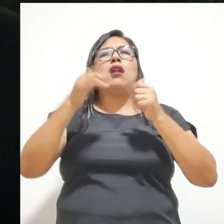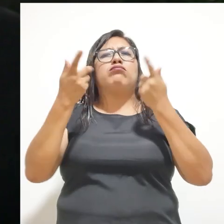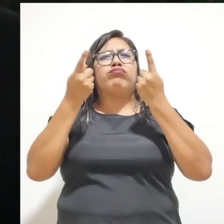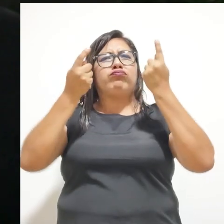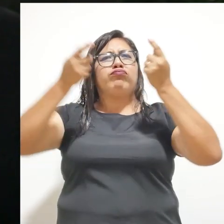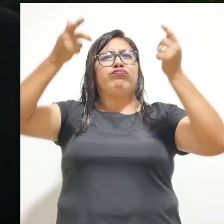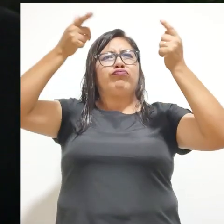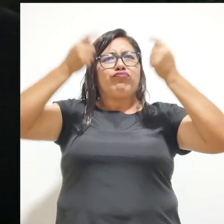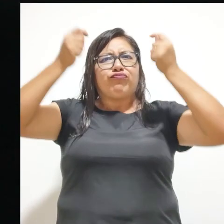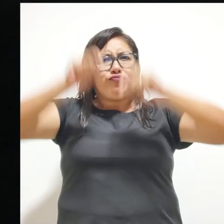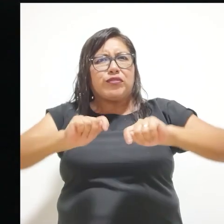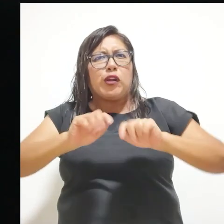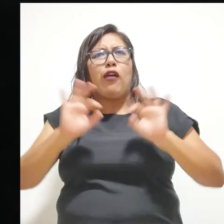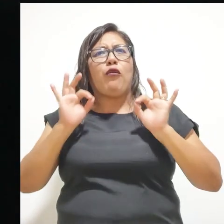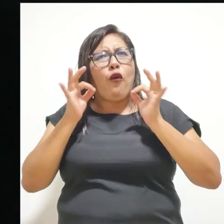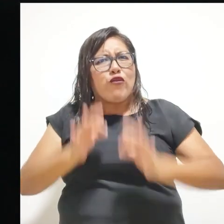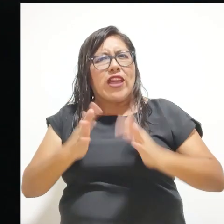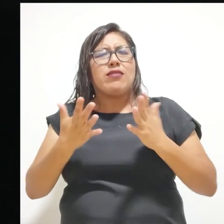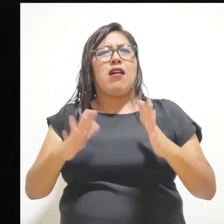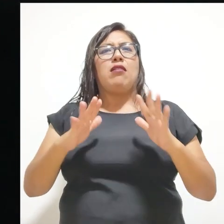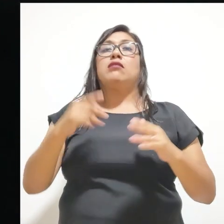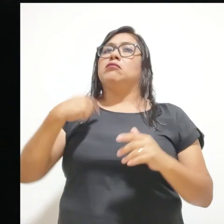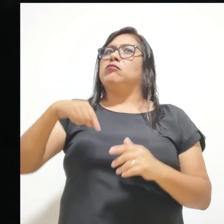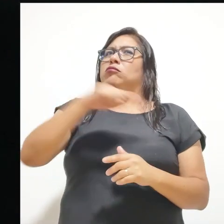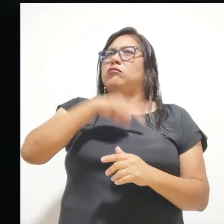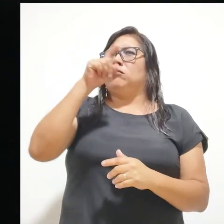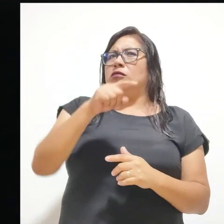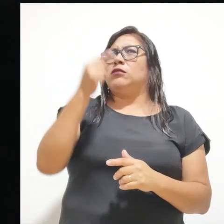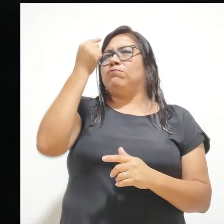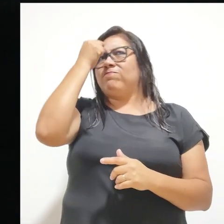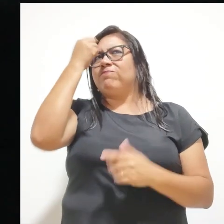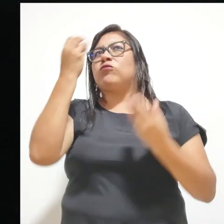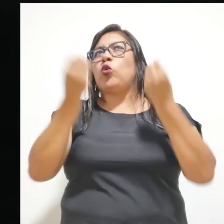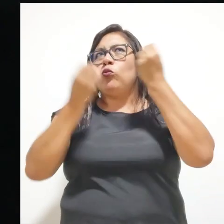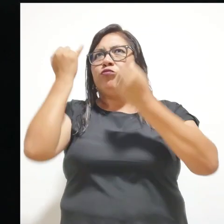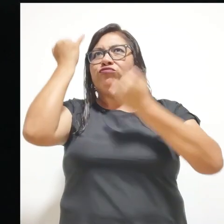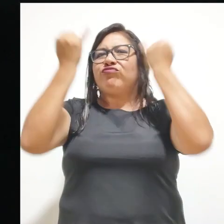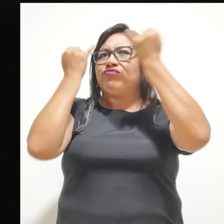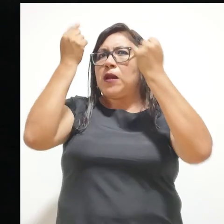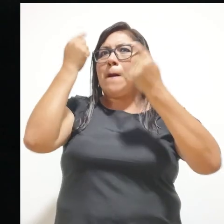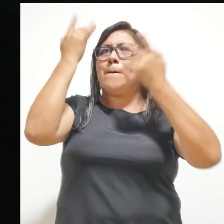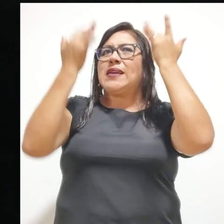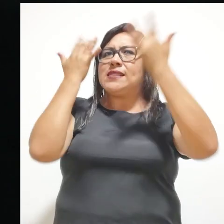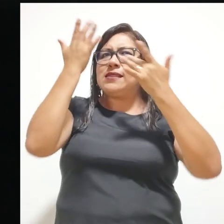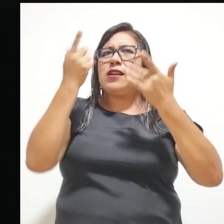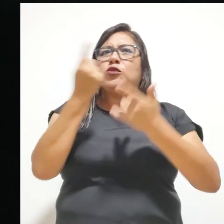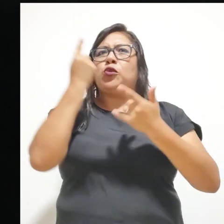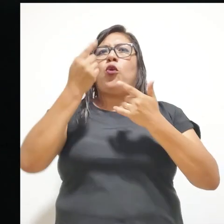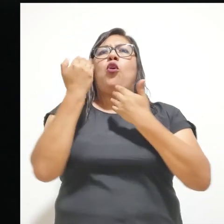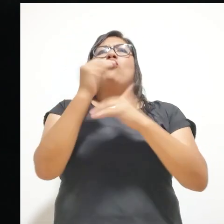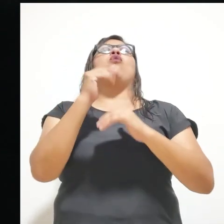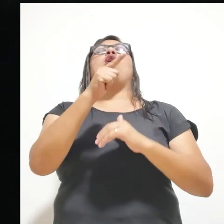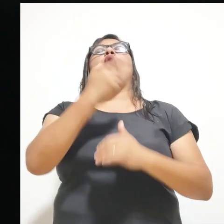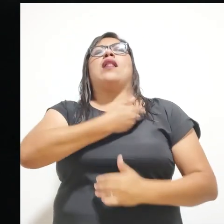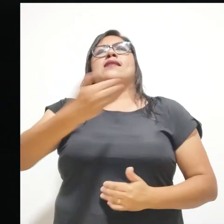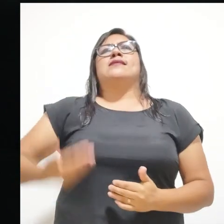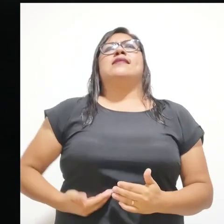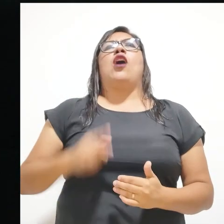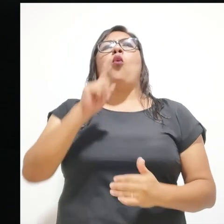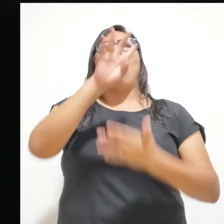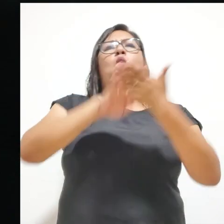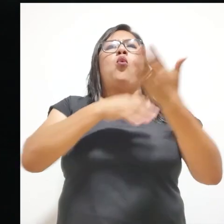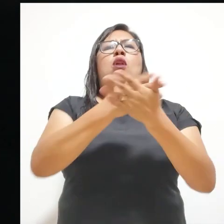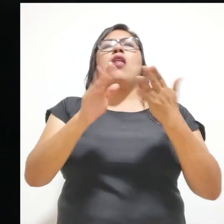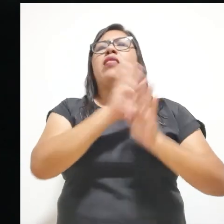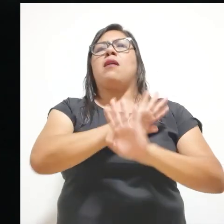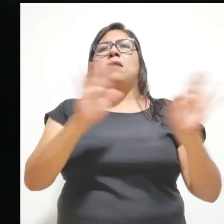variedad de estos casos? Así que creo que ahí tenemos que hacer una reingeniería total para que el Estado ya no se limite en un horario, sino